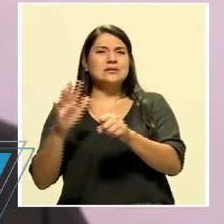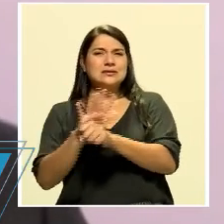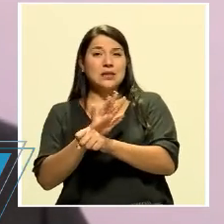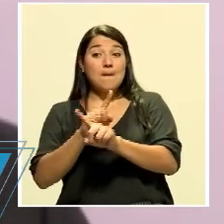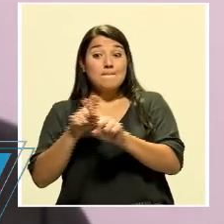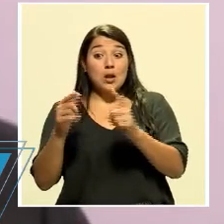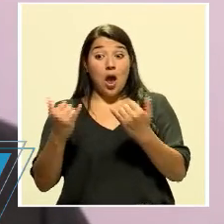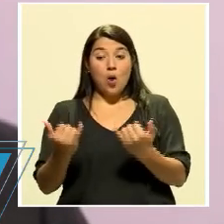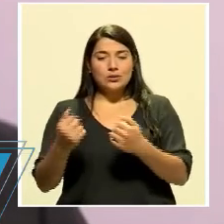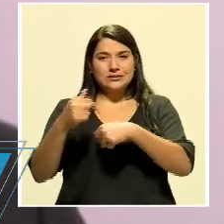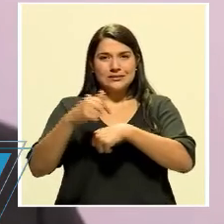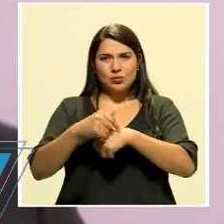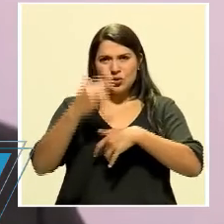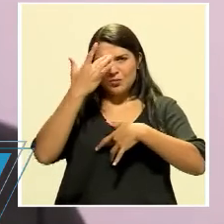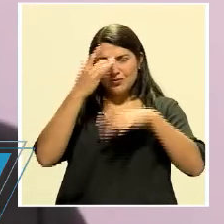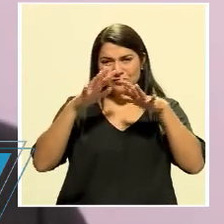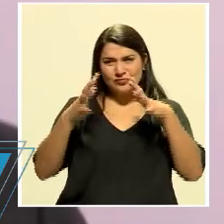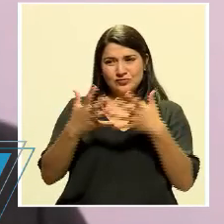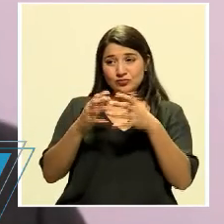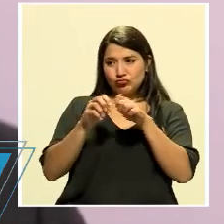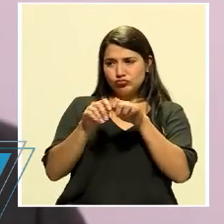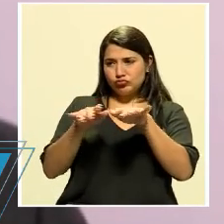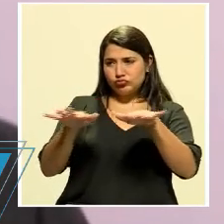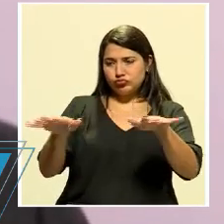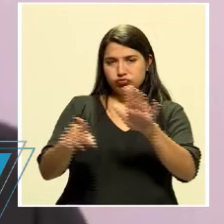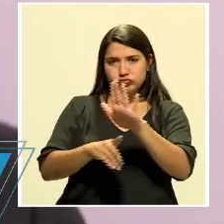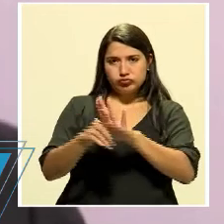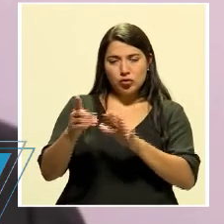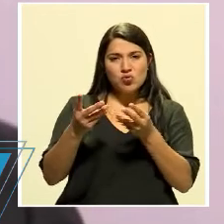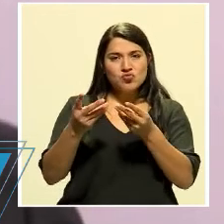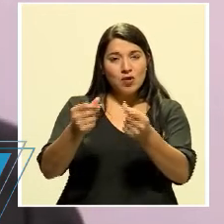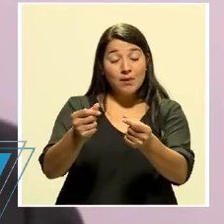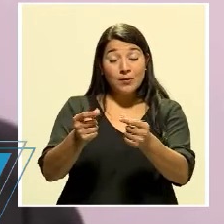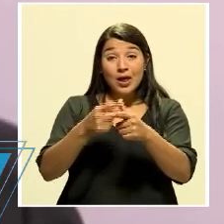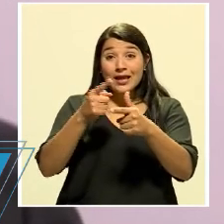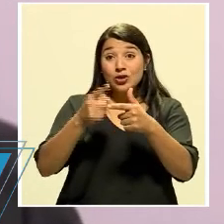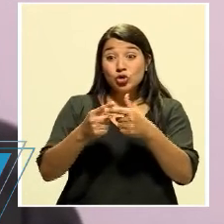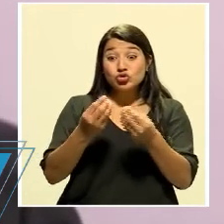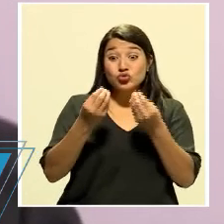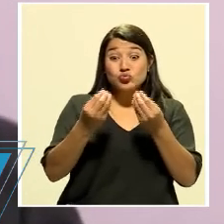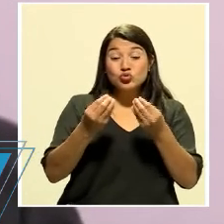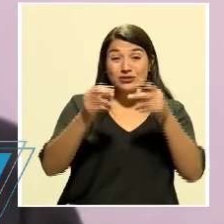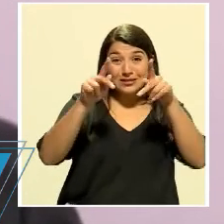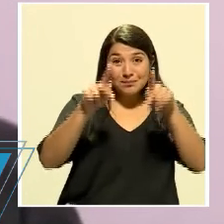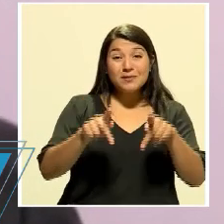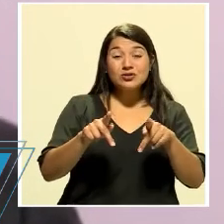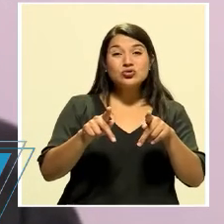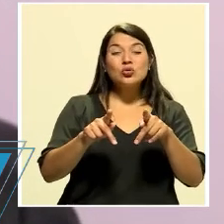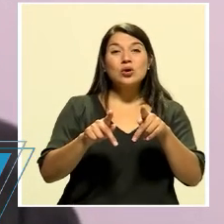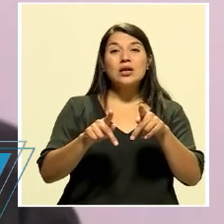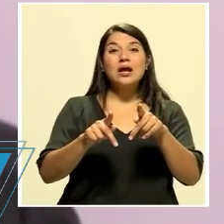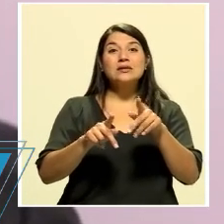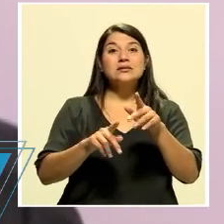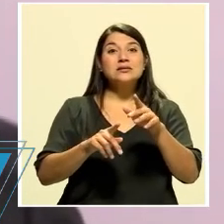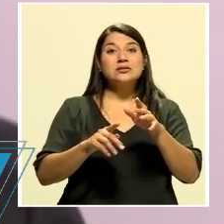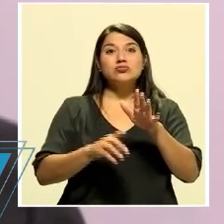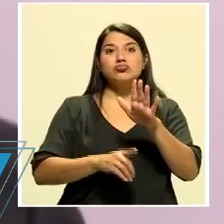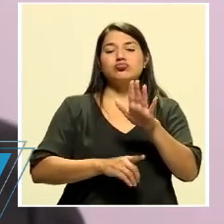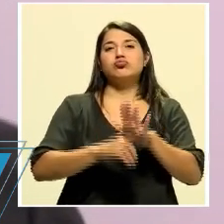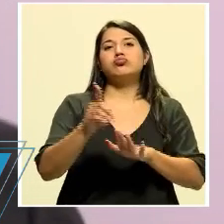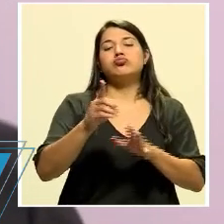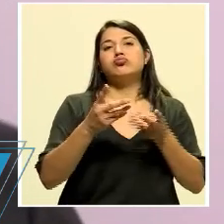este virus se transmite tan rápidamente y hace que un porcentaje de la población evolucione torpidamente, de forma rápida,